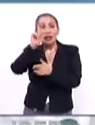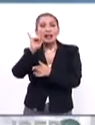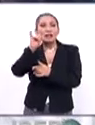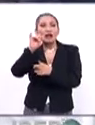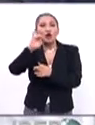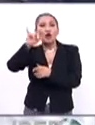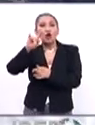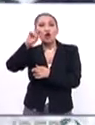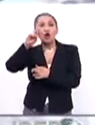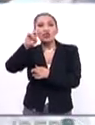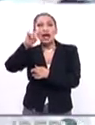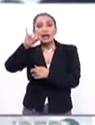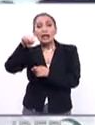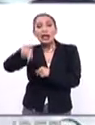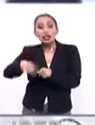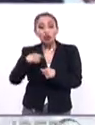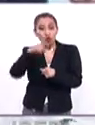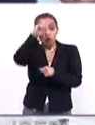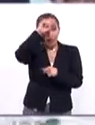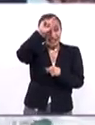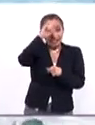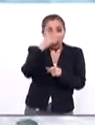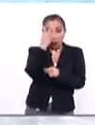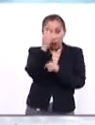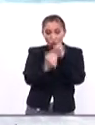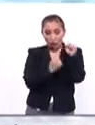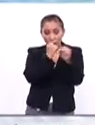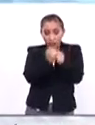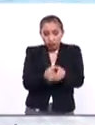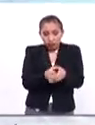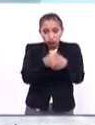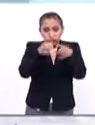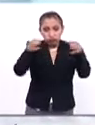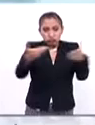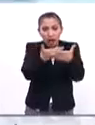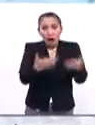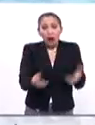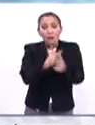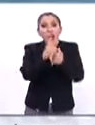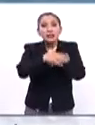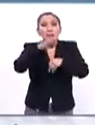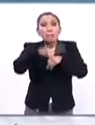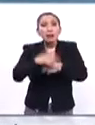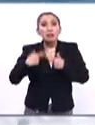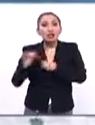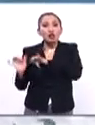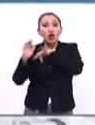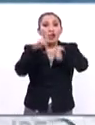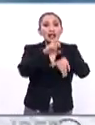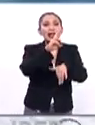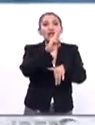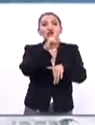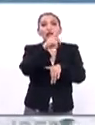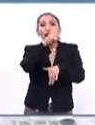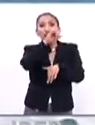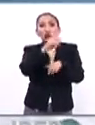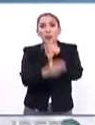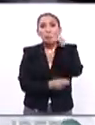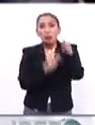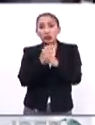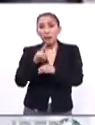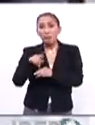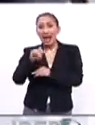Líbano y Jordania. Esto ha hecho que Turquía en tan solo cuatro años se haya convertido en el país con mayor número de refugiados en el mundo.